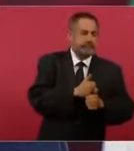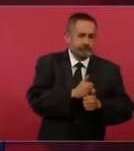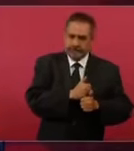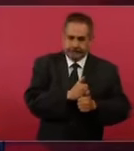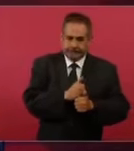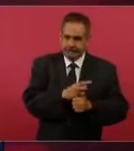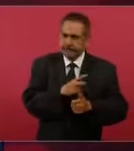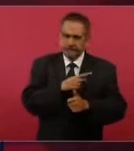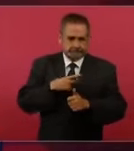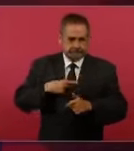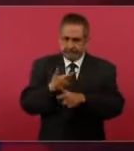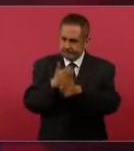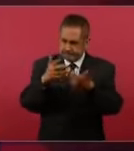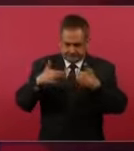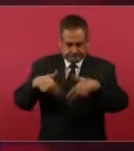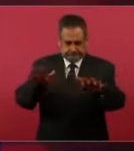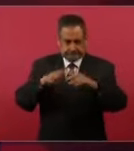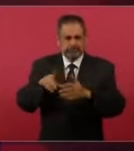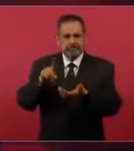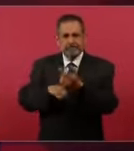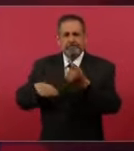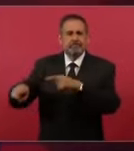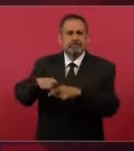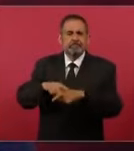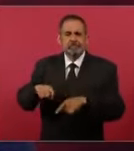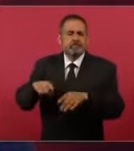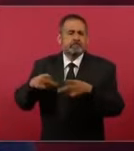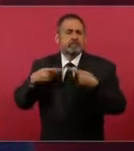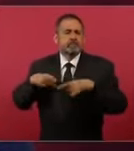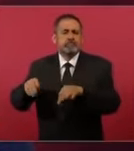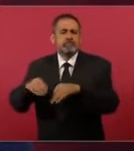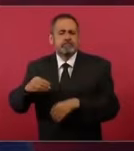estos trabajadores que son inocentes.